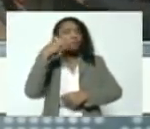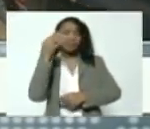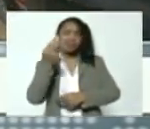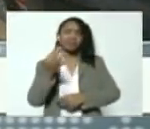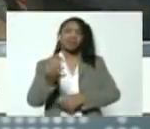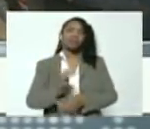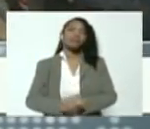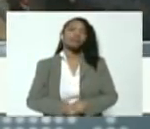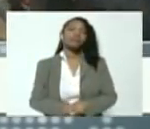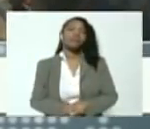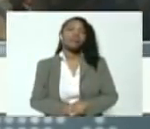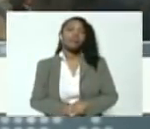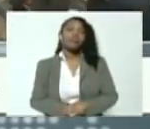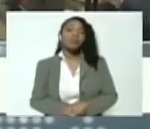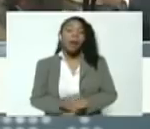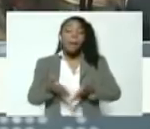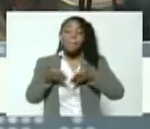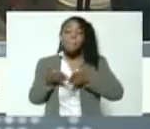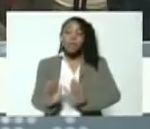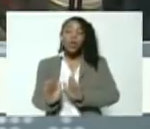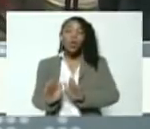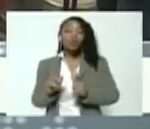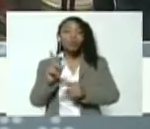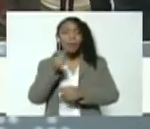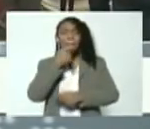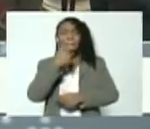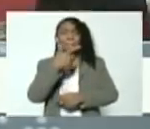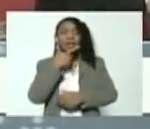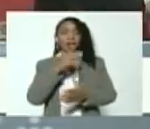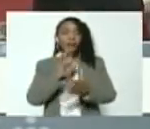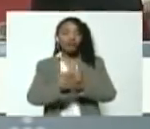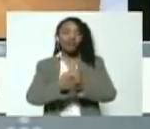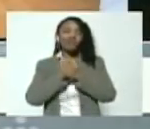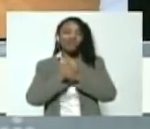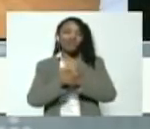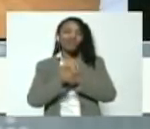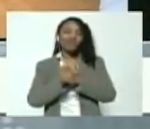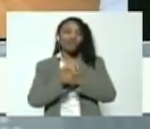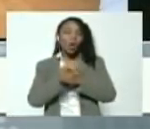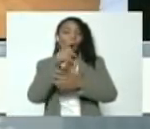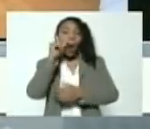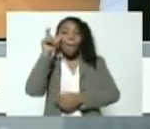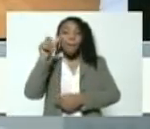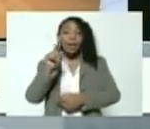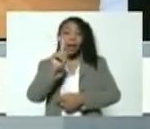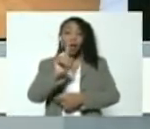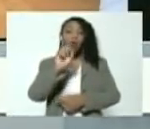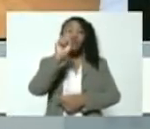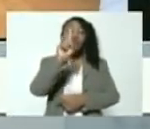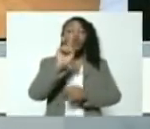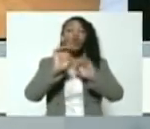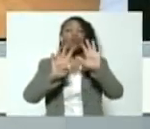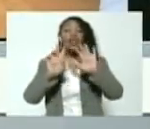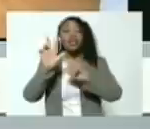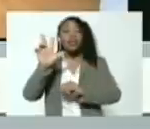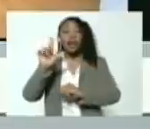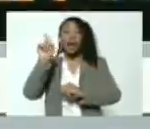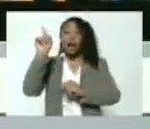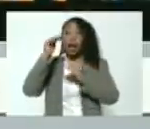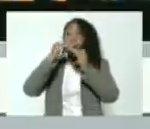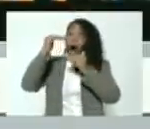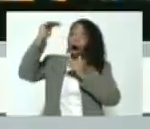verdad. Ha nacido una bella amistad. Steven Seagal mide 1.93, más alto que yo.